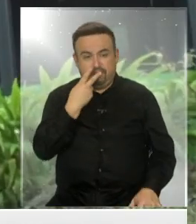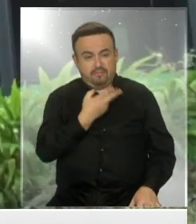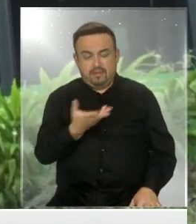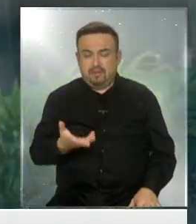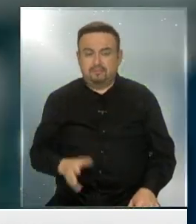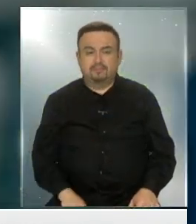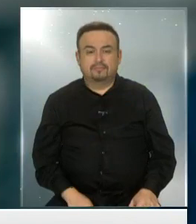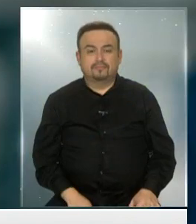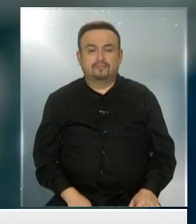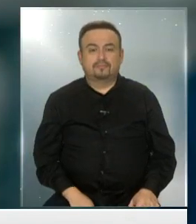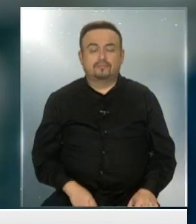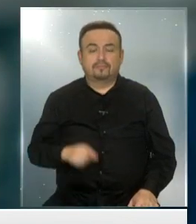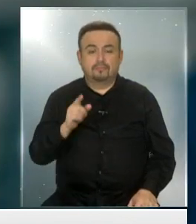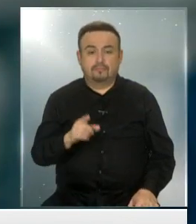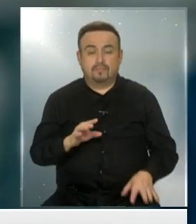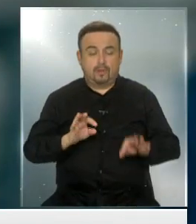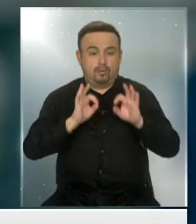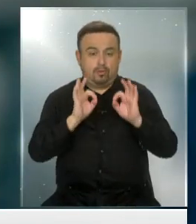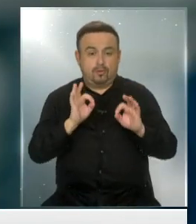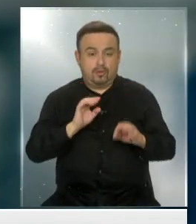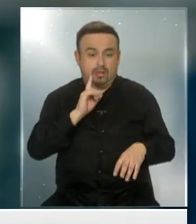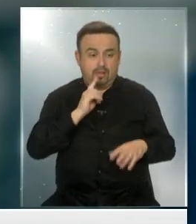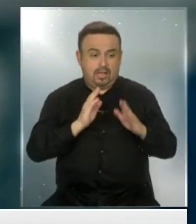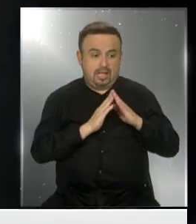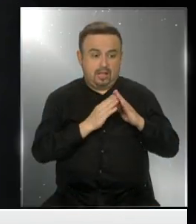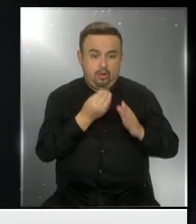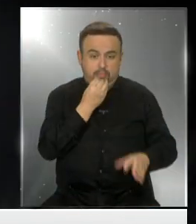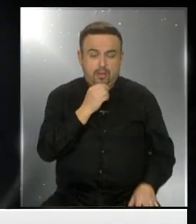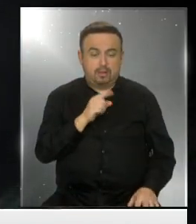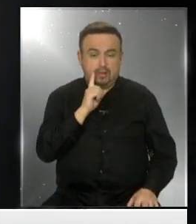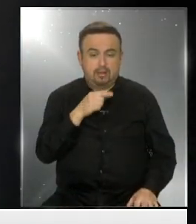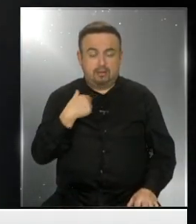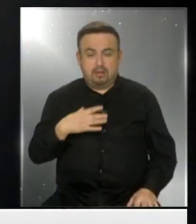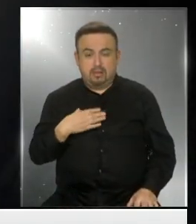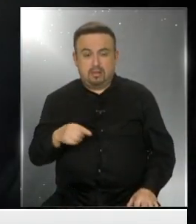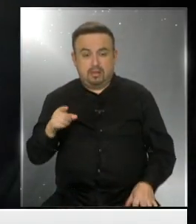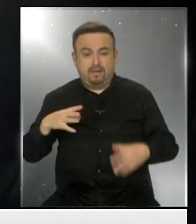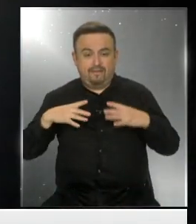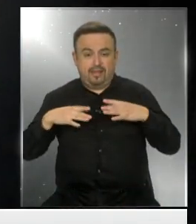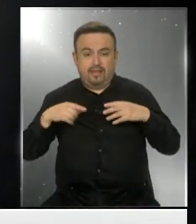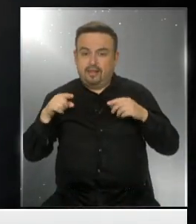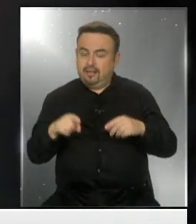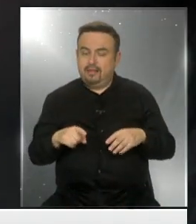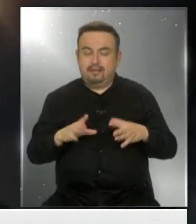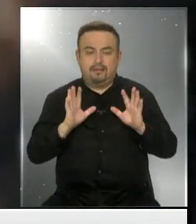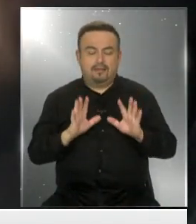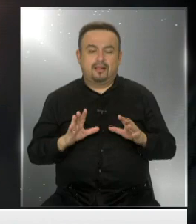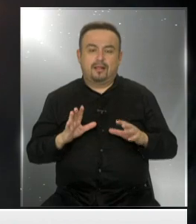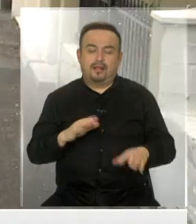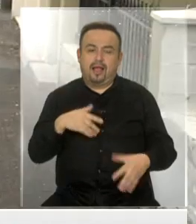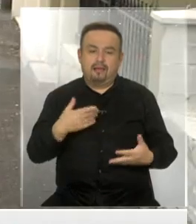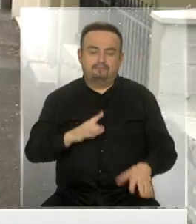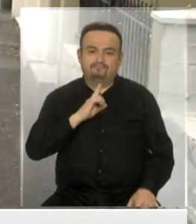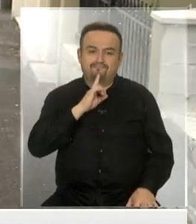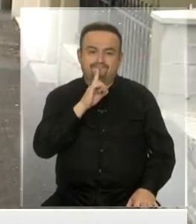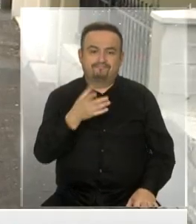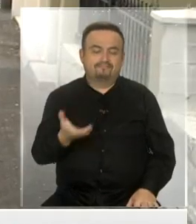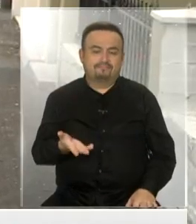sentir. Es un lujo cuando tengo comida en mi casa y que mi hijo esté feliz, eso es un lujo para mí.